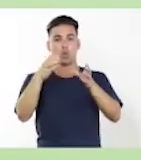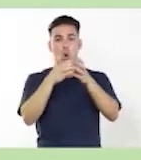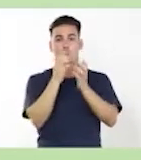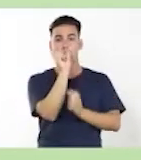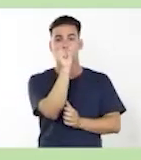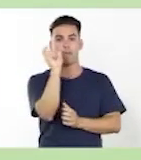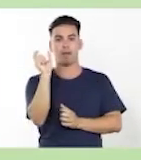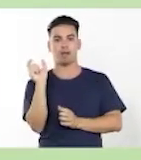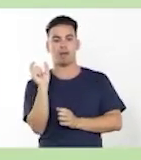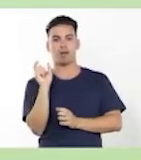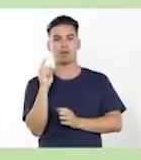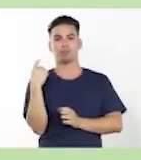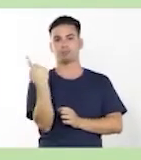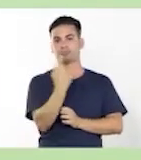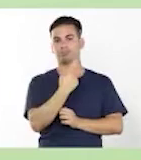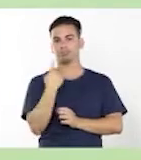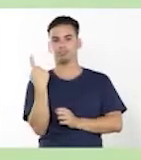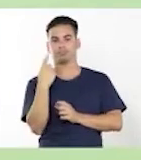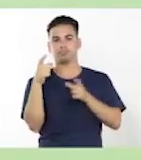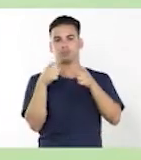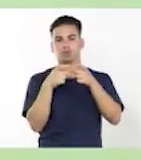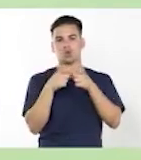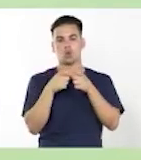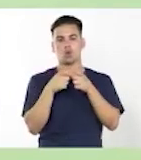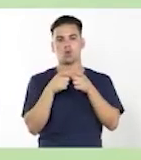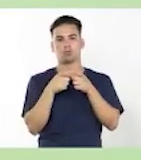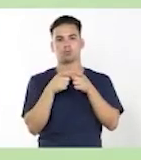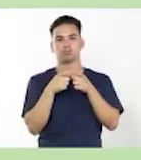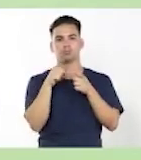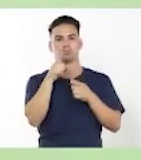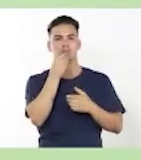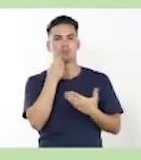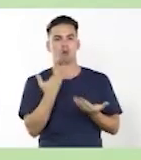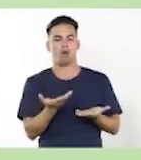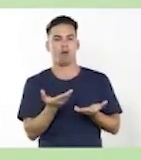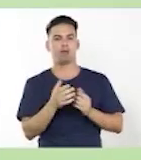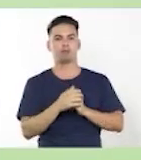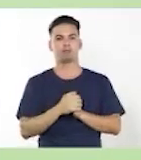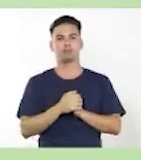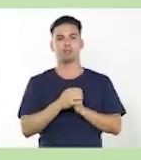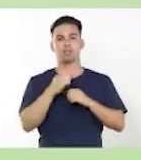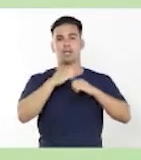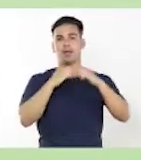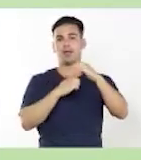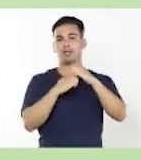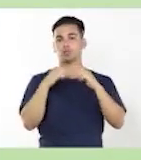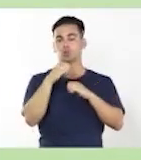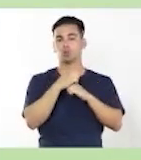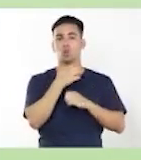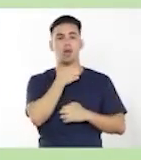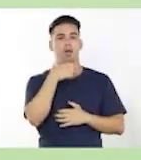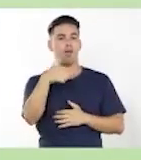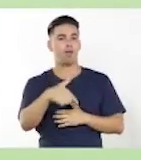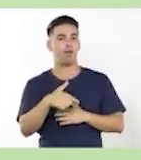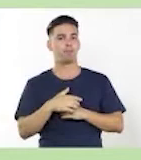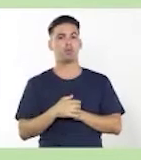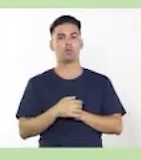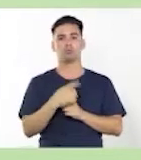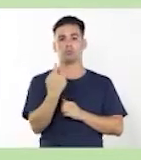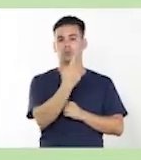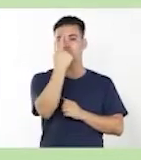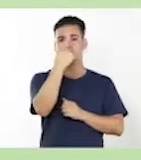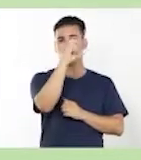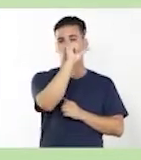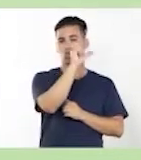palabras que se integran alrededor de un núcleo. Estas pueden ser las estructuras que van a adoptar, por